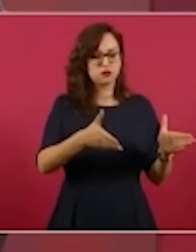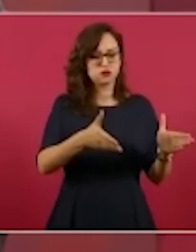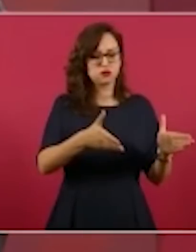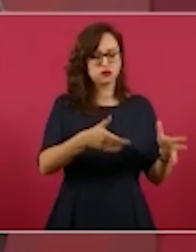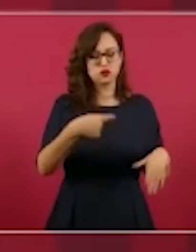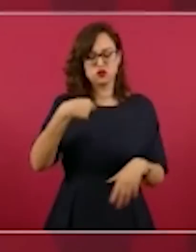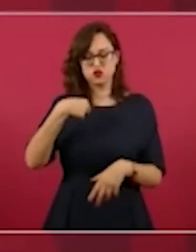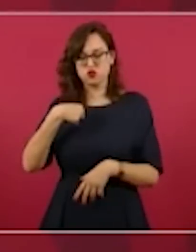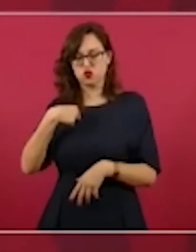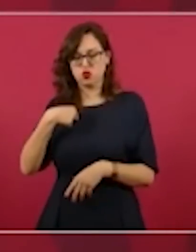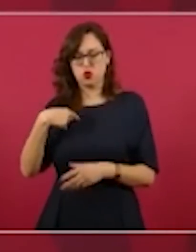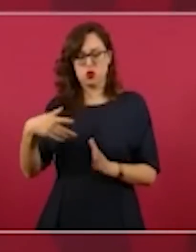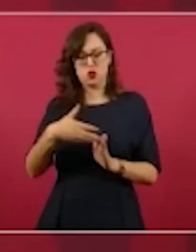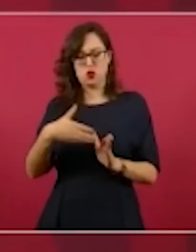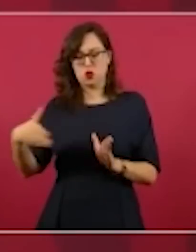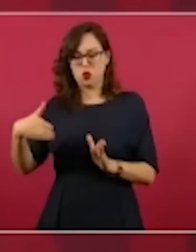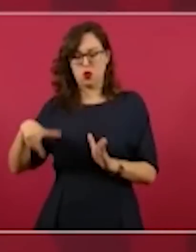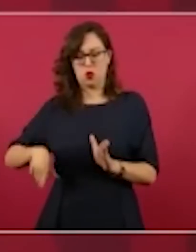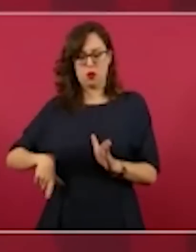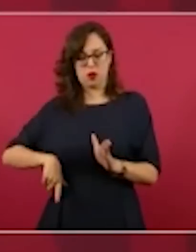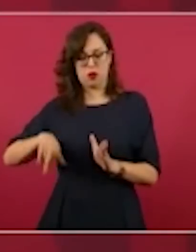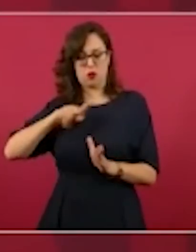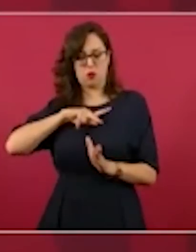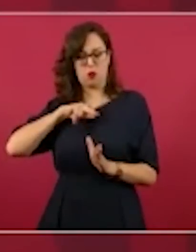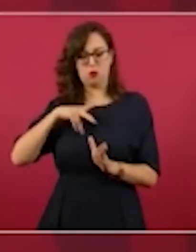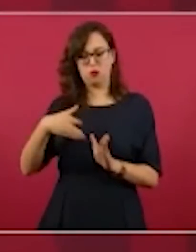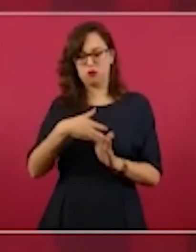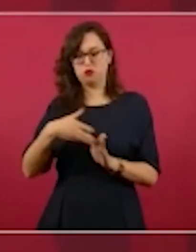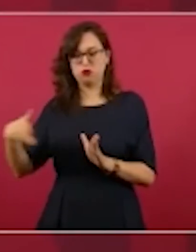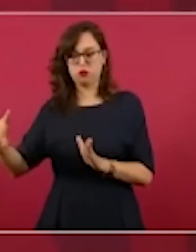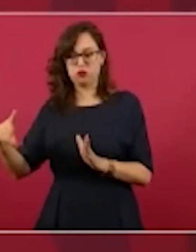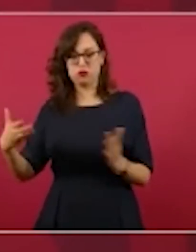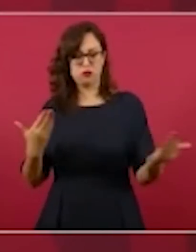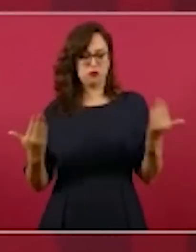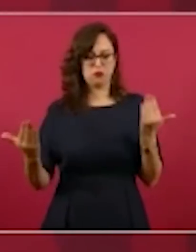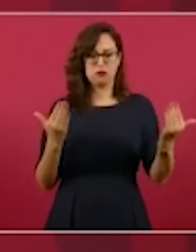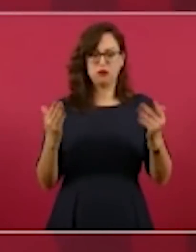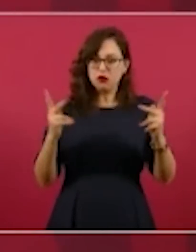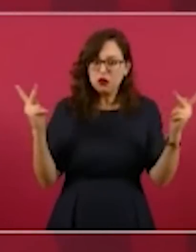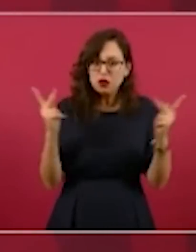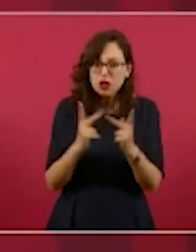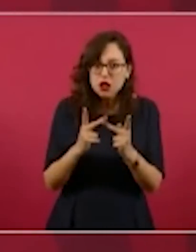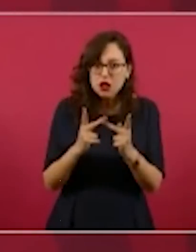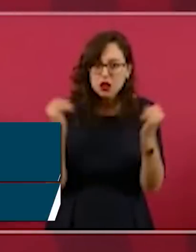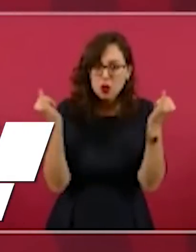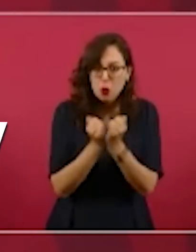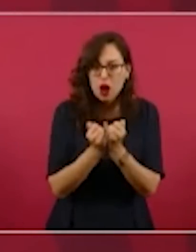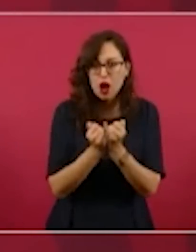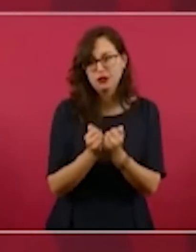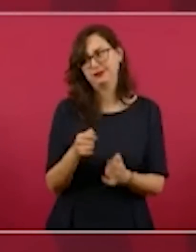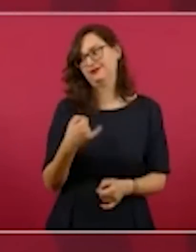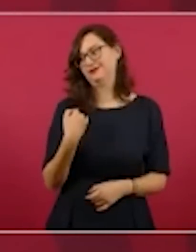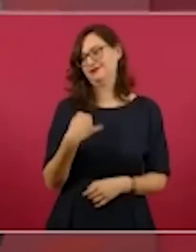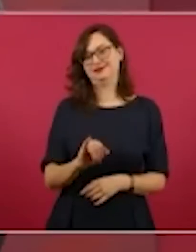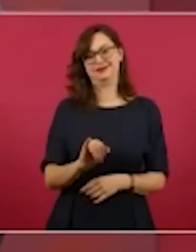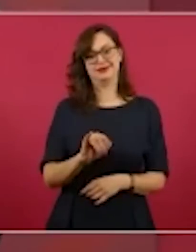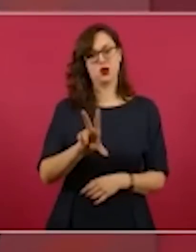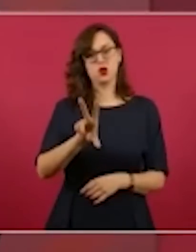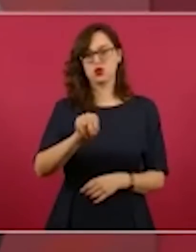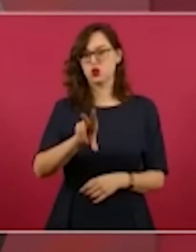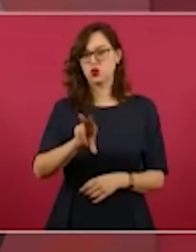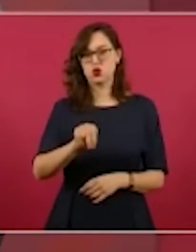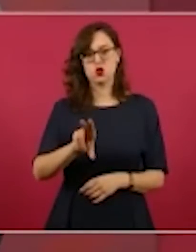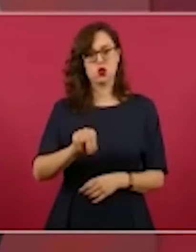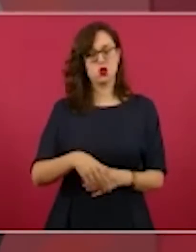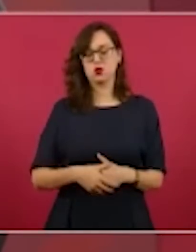Porque últimamente han estado saliendo testimonios de testigos